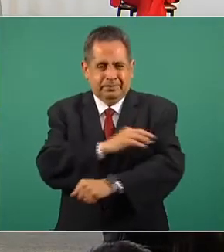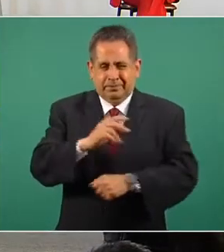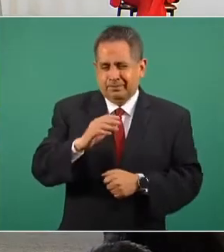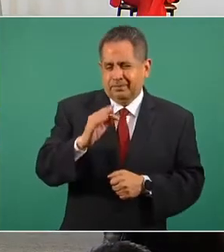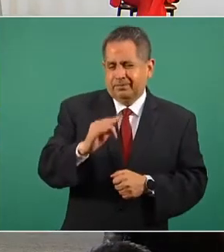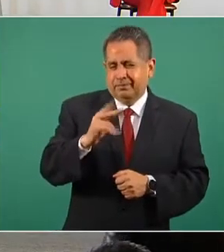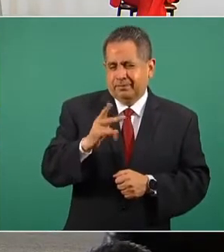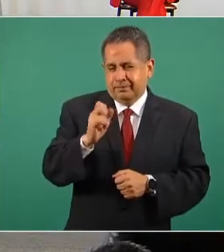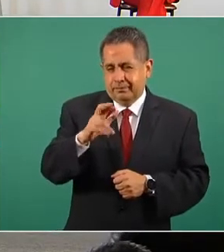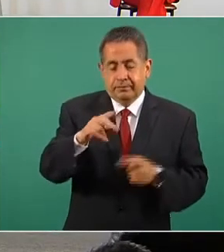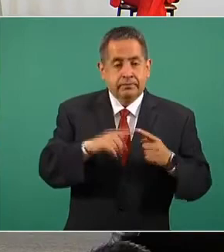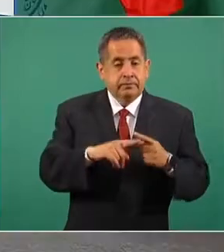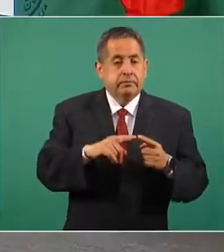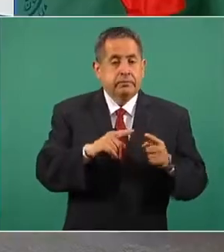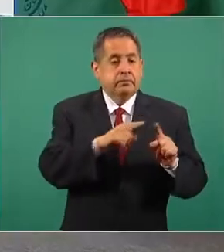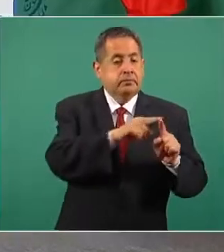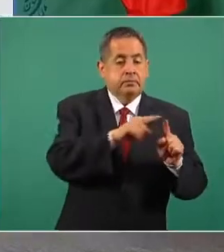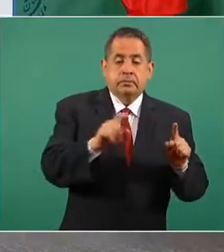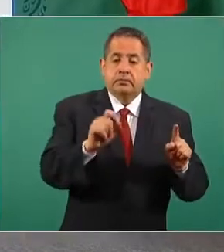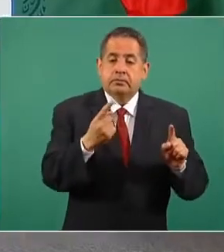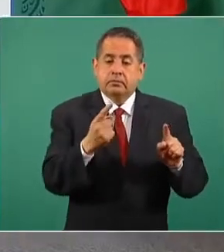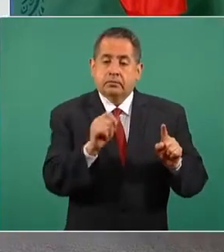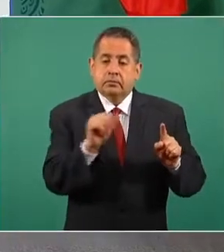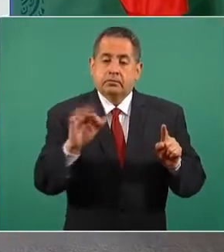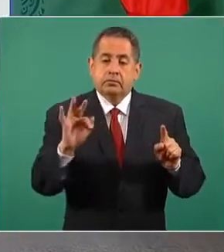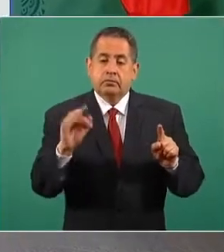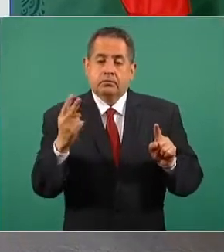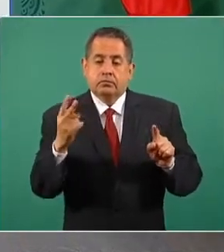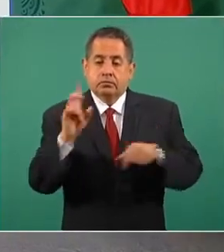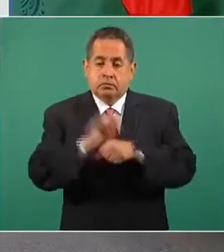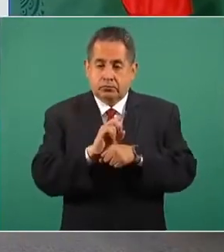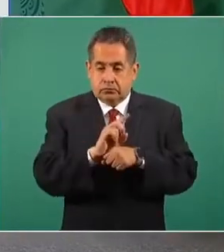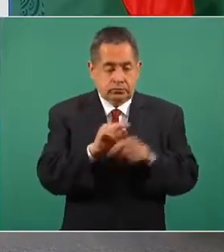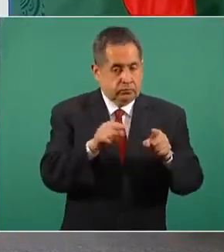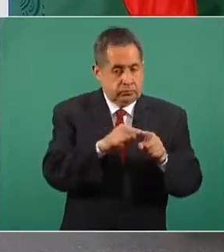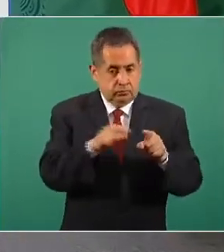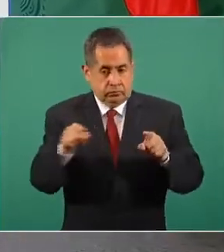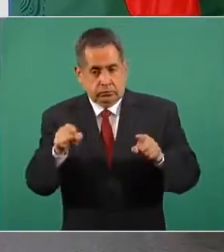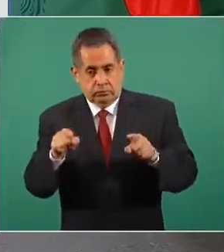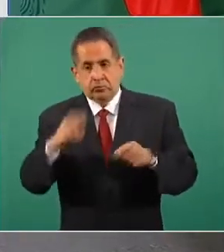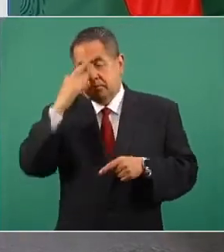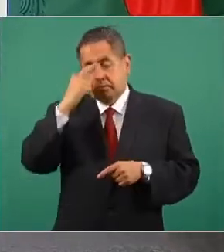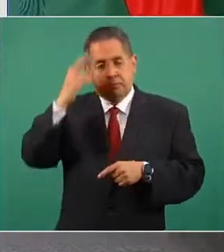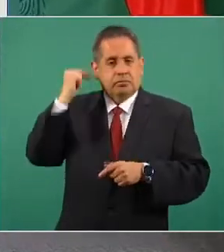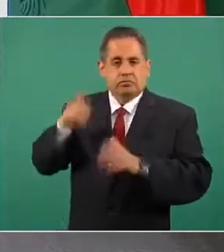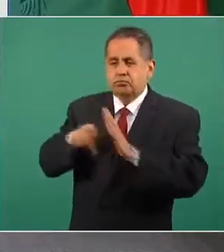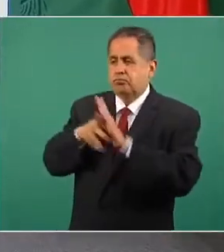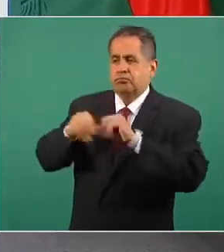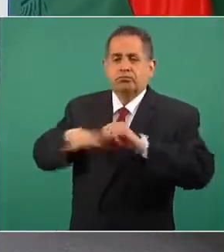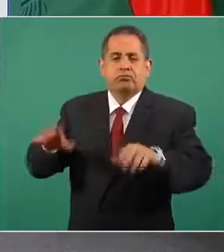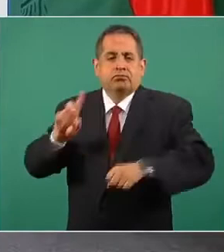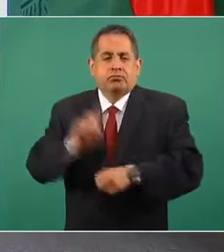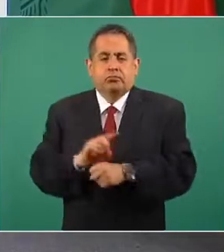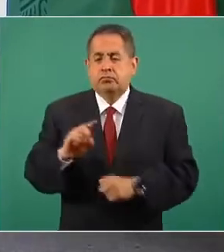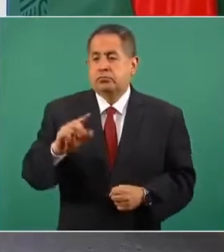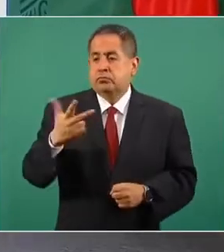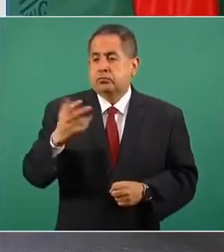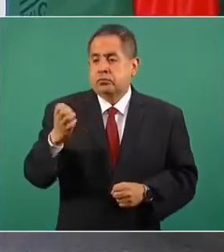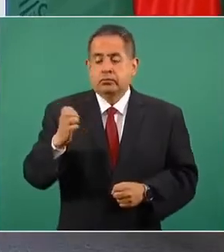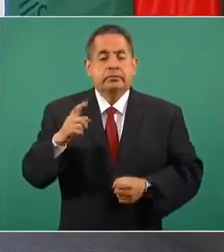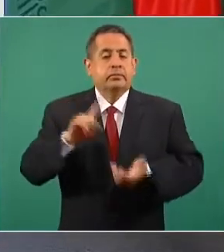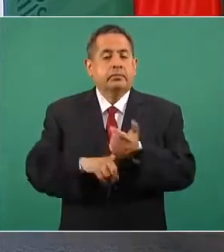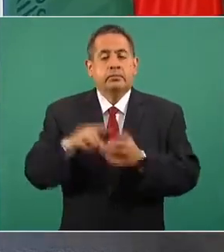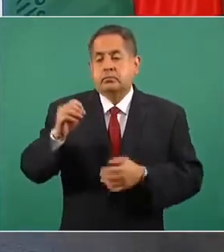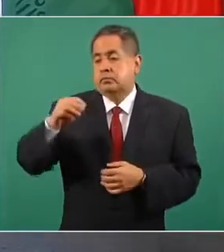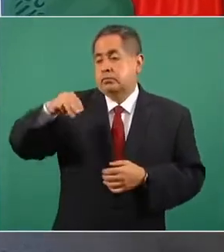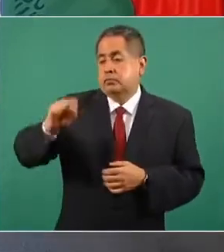de 21 a 42 días. Esto es coincidente con una publicación del 8 de enero de la Organización Mundial